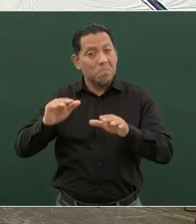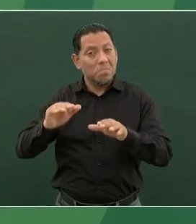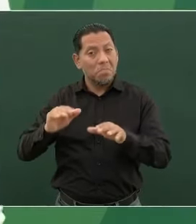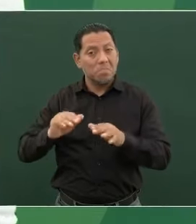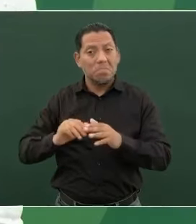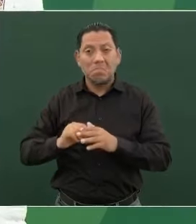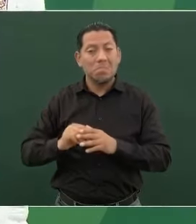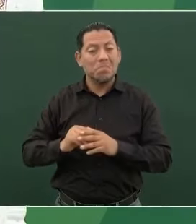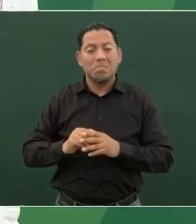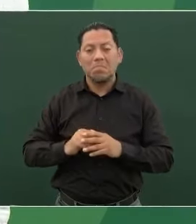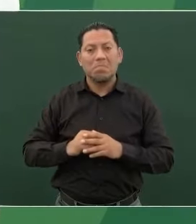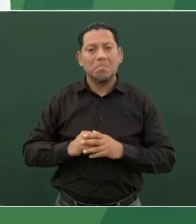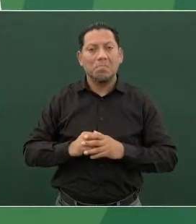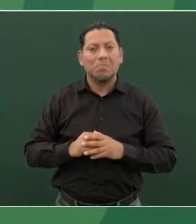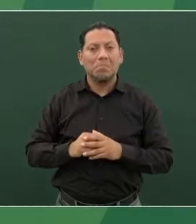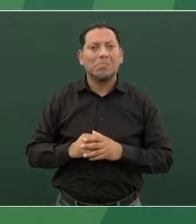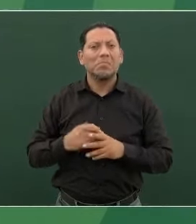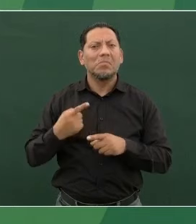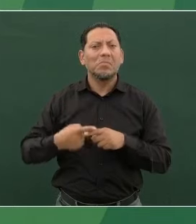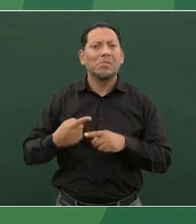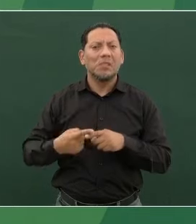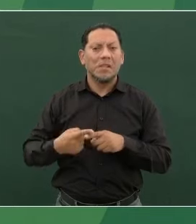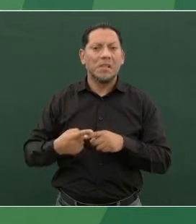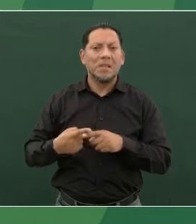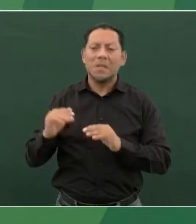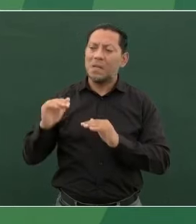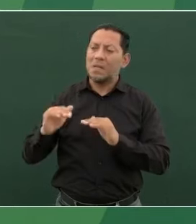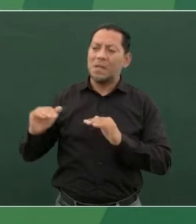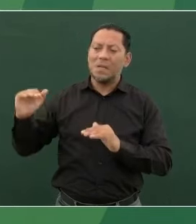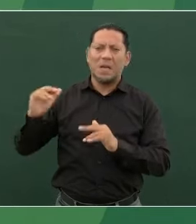los más ricos de México.